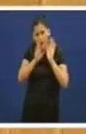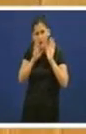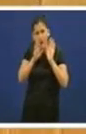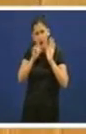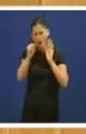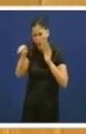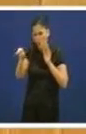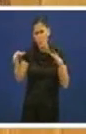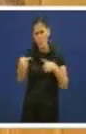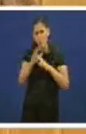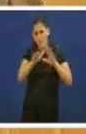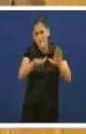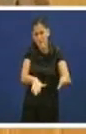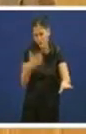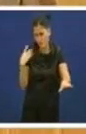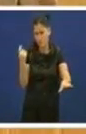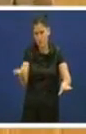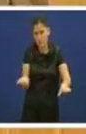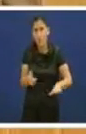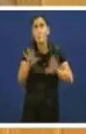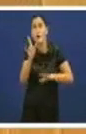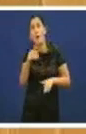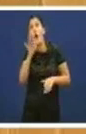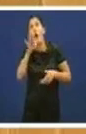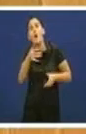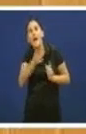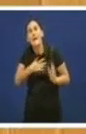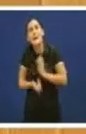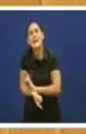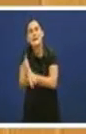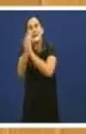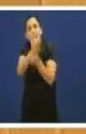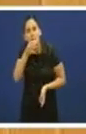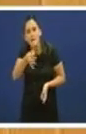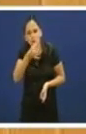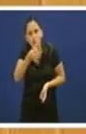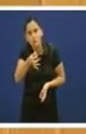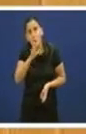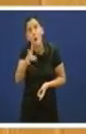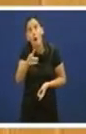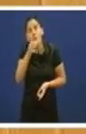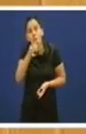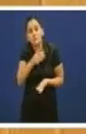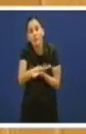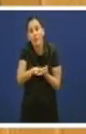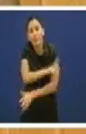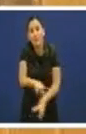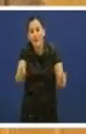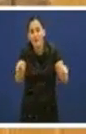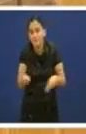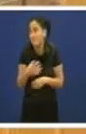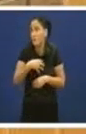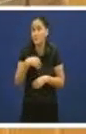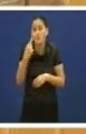porque están reconducindo o discurso, porque se llesgota o discurso. Esa non saben que facer. Non